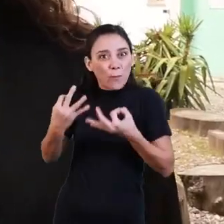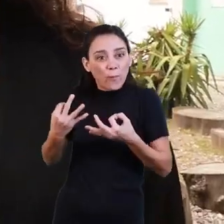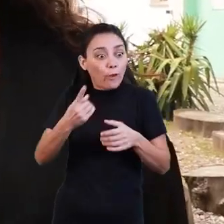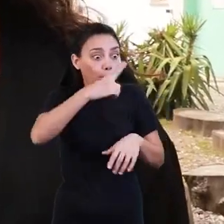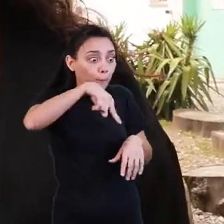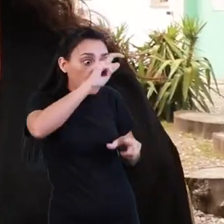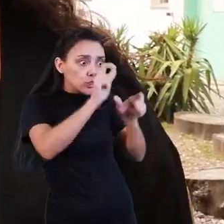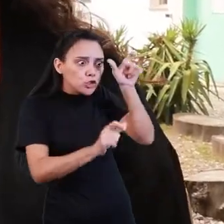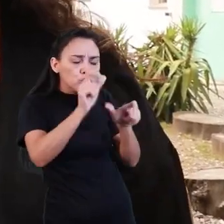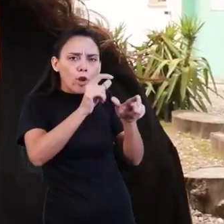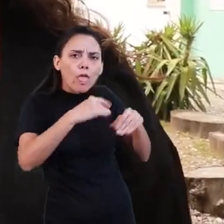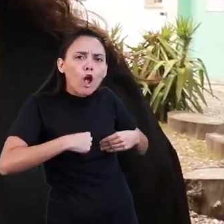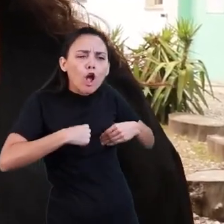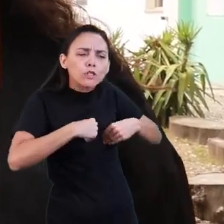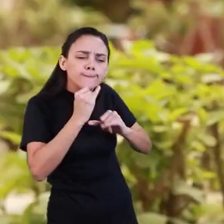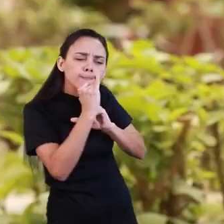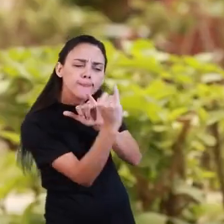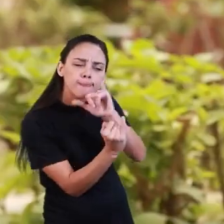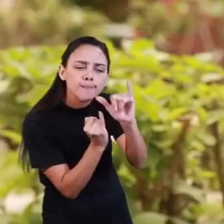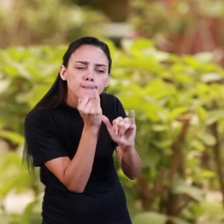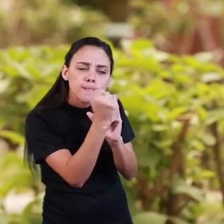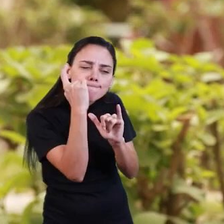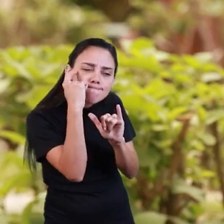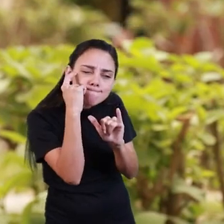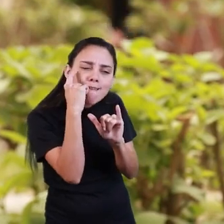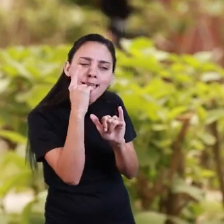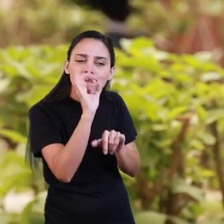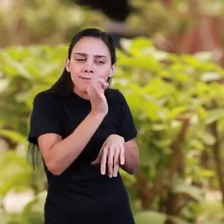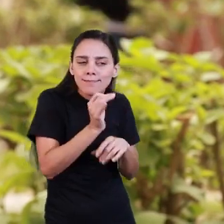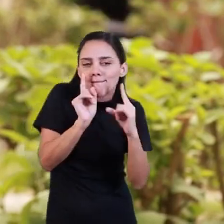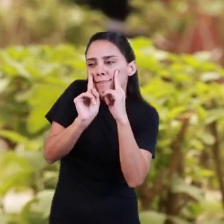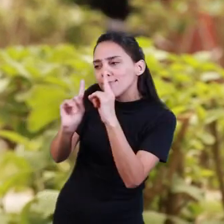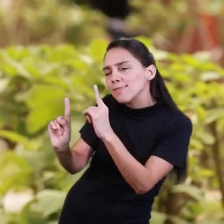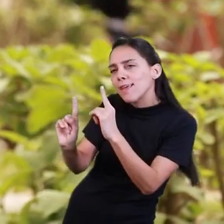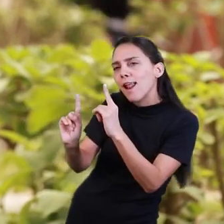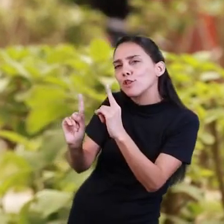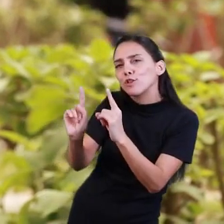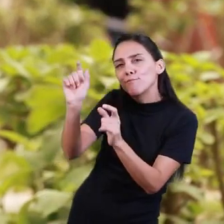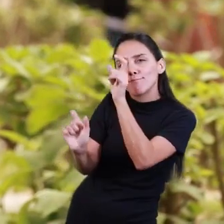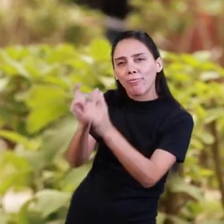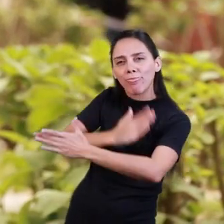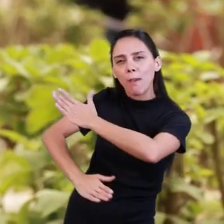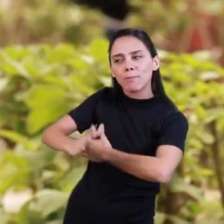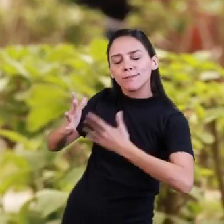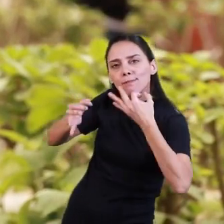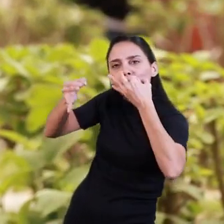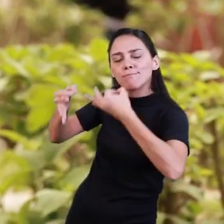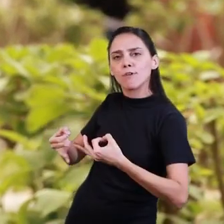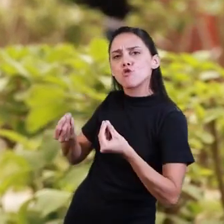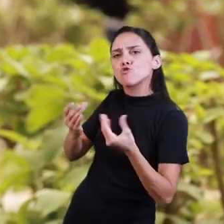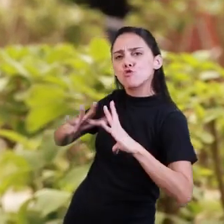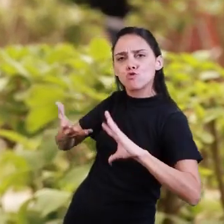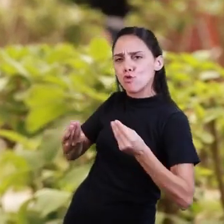al mismo tiempo. Está muy bueno concientizar a la gente de cómo tratar a las personas con discapacidad.